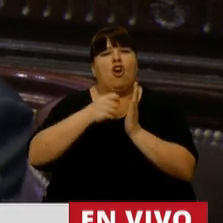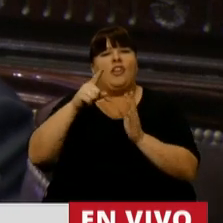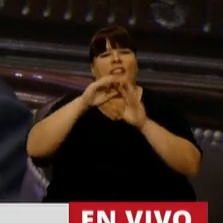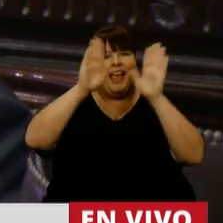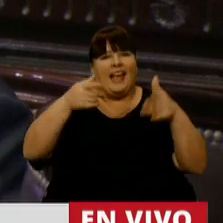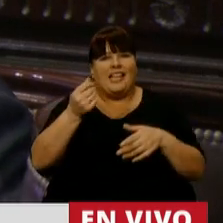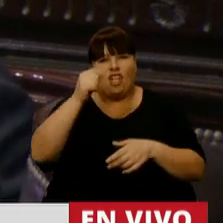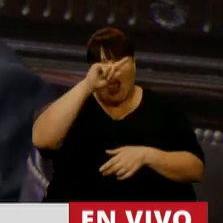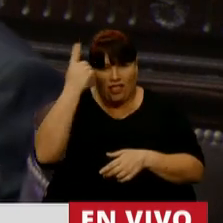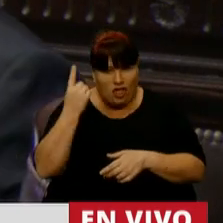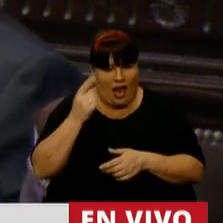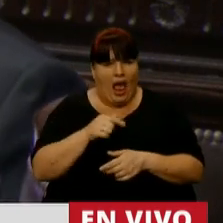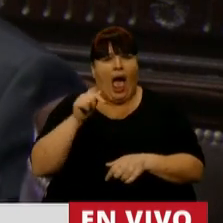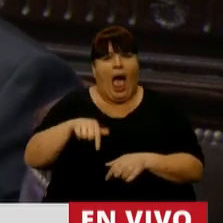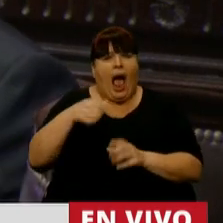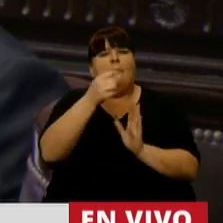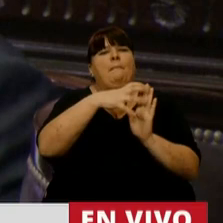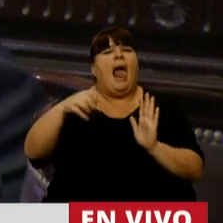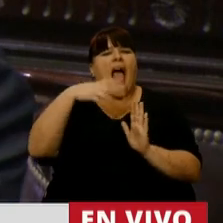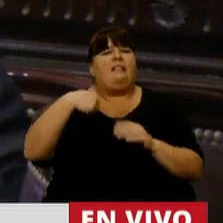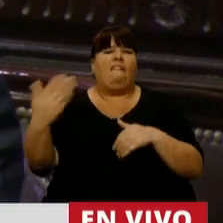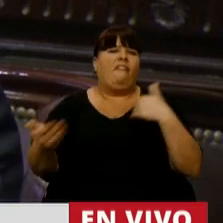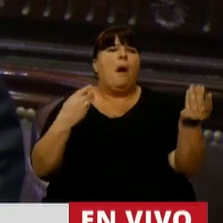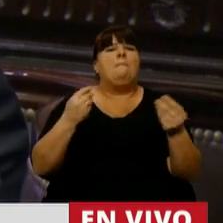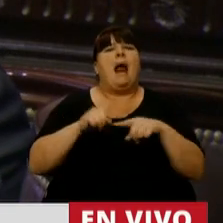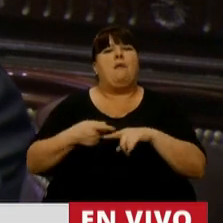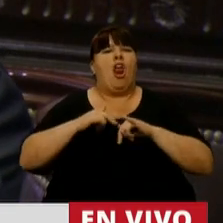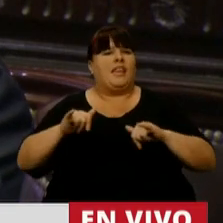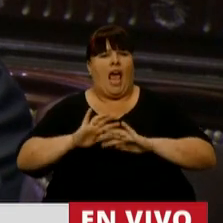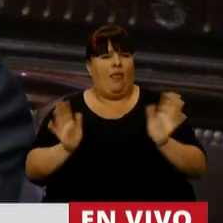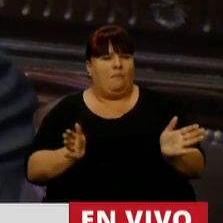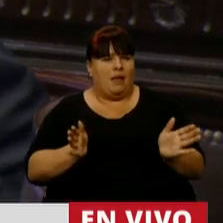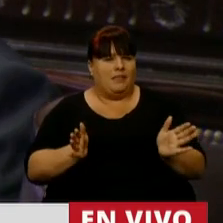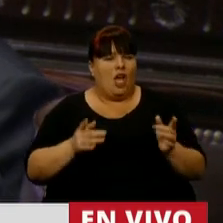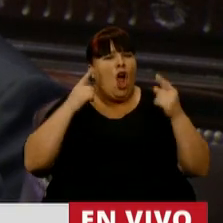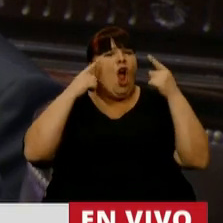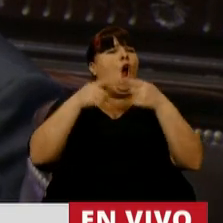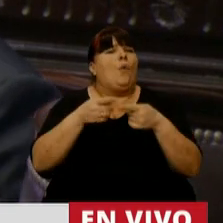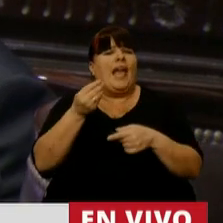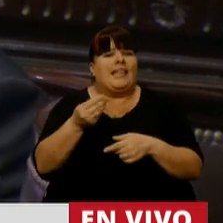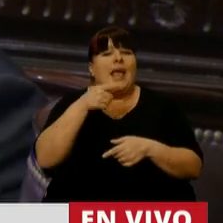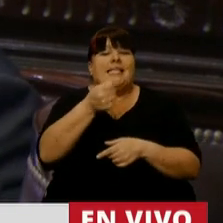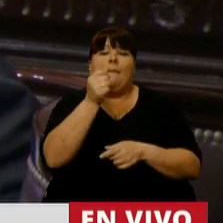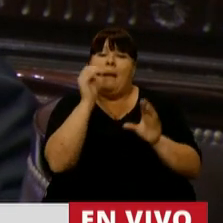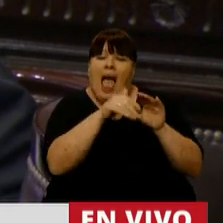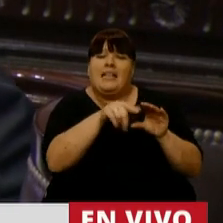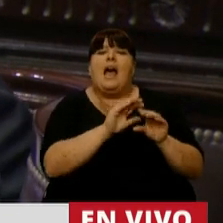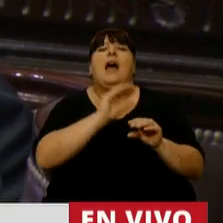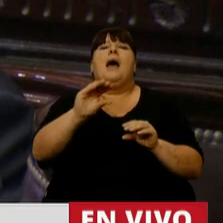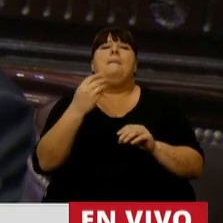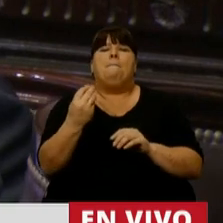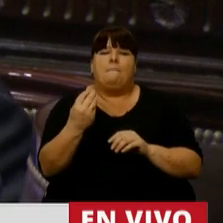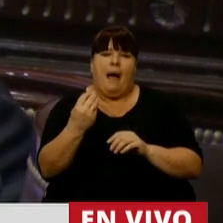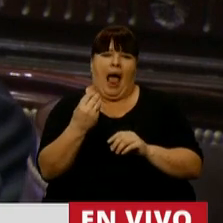Nacional, que actualmente se utilizan discrecionalmente para hacer política y el objetivo básicamente era que ese dinero llegue